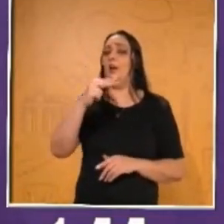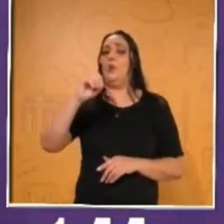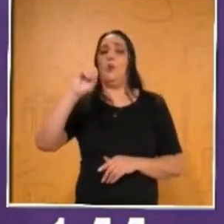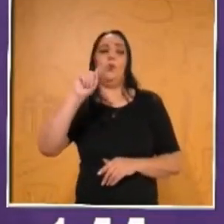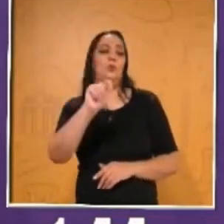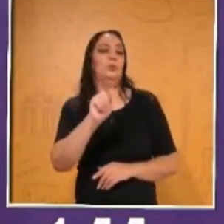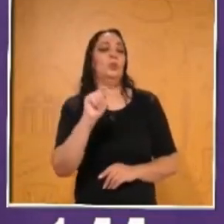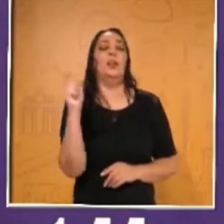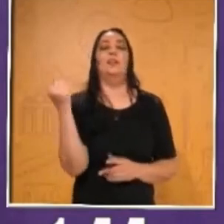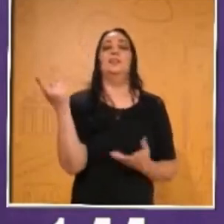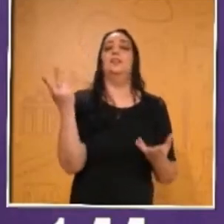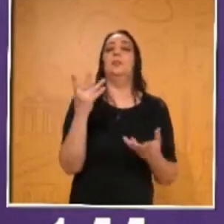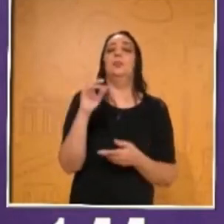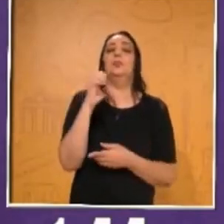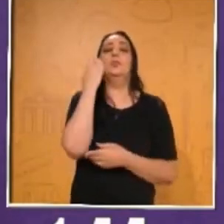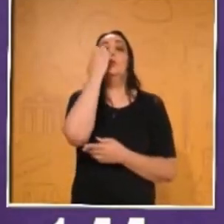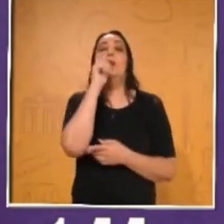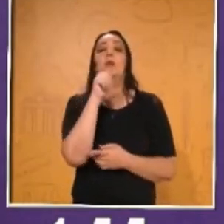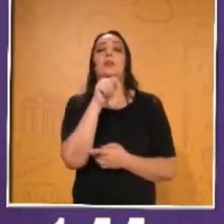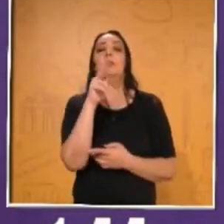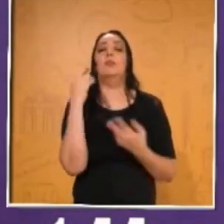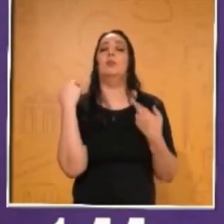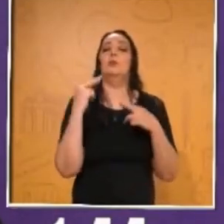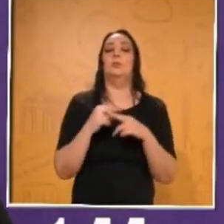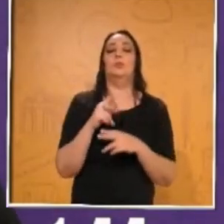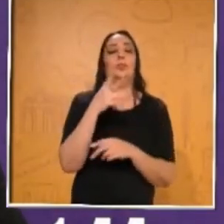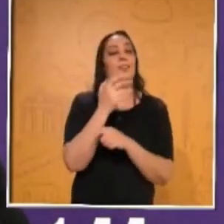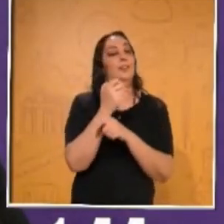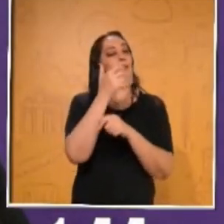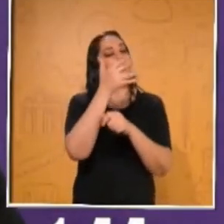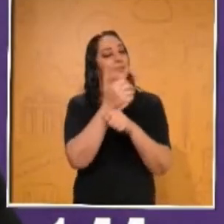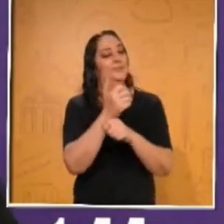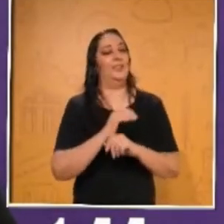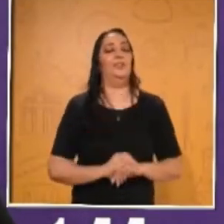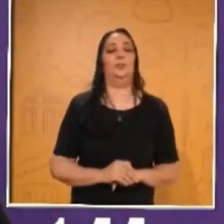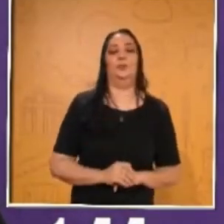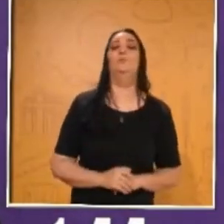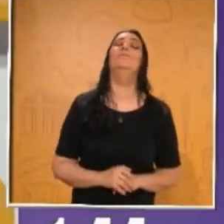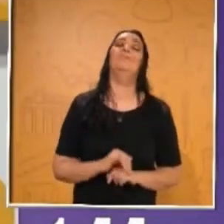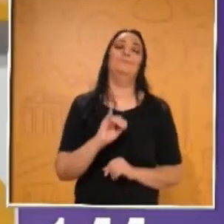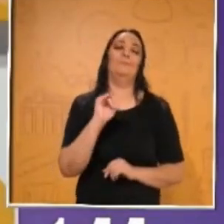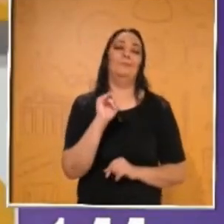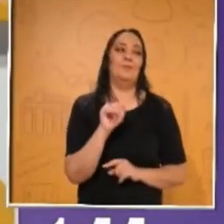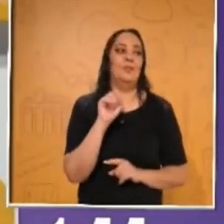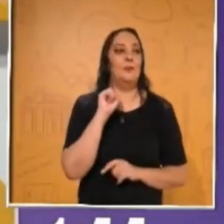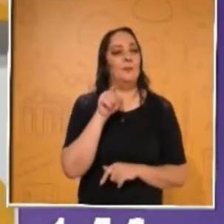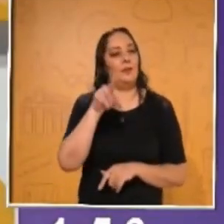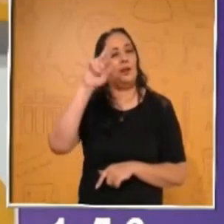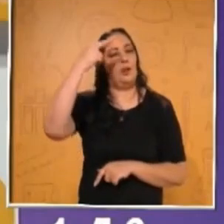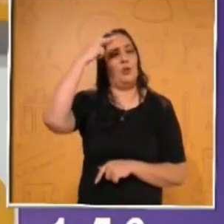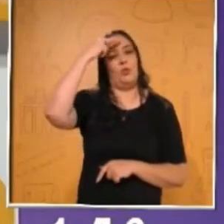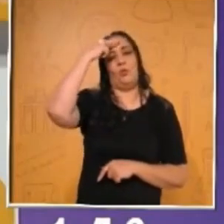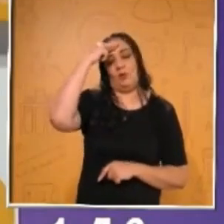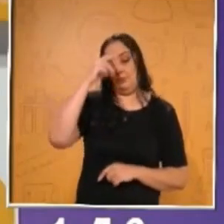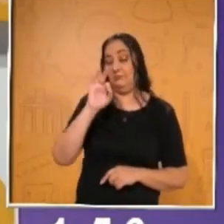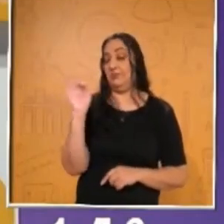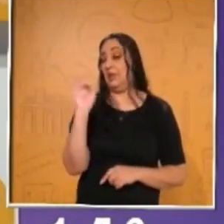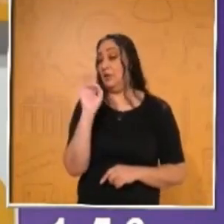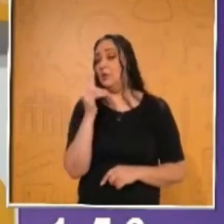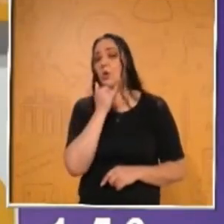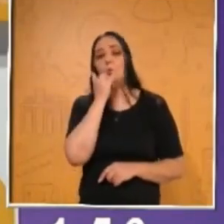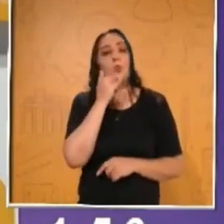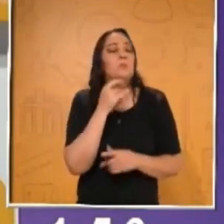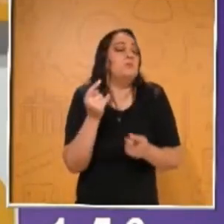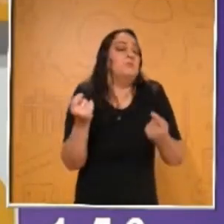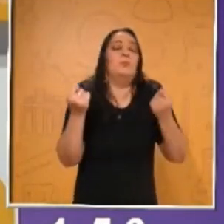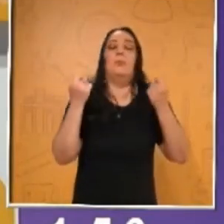en Escuela TV con los maestros de quinto y sexto. ¿Verdad que sí, maestra? Así es. Y, pues, acuérdense que si se equivocan, no hay